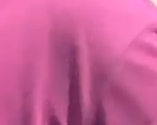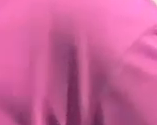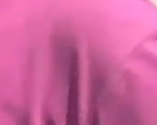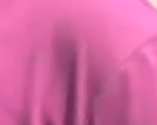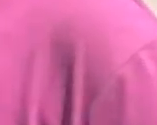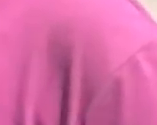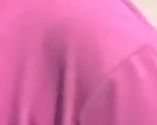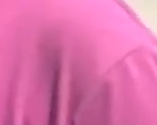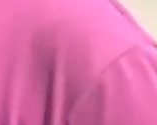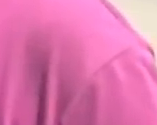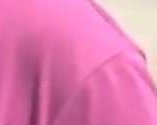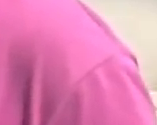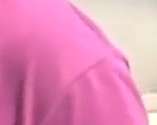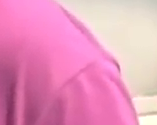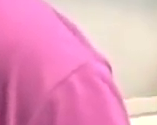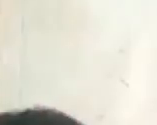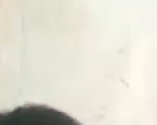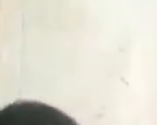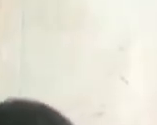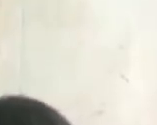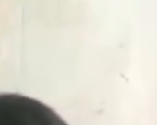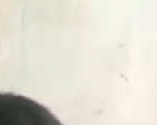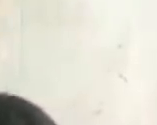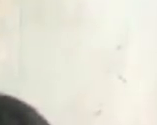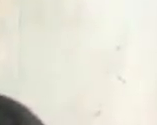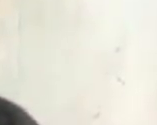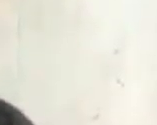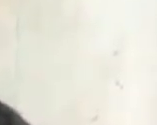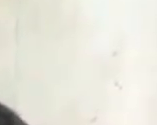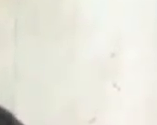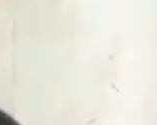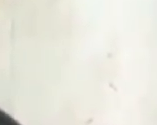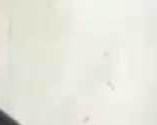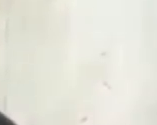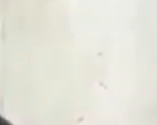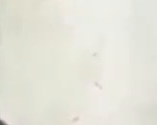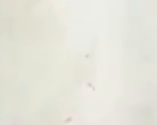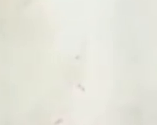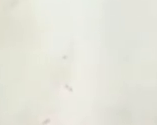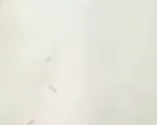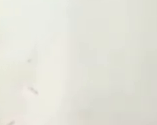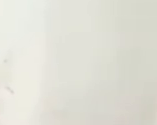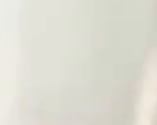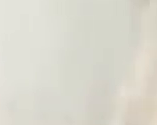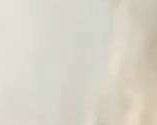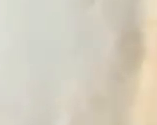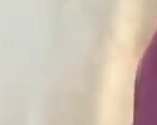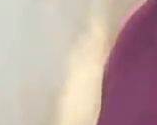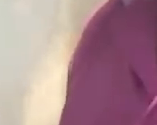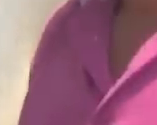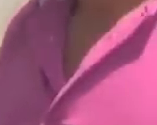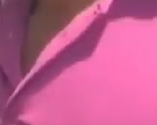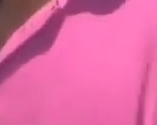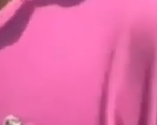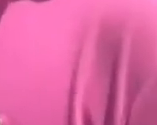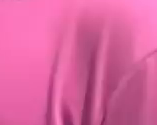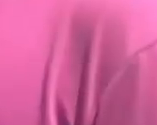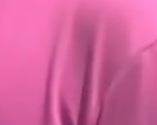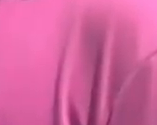Hay que esperar a hacernos las pruebas, a ver cómo salimos. Para hacer el examen, para salir de duda. despistaje, para hacer el despistaje. Y salimos de duda.